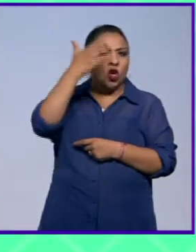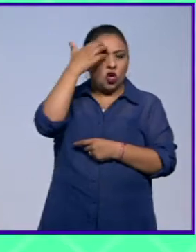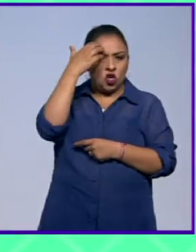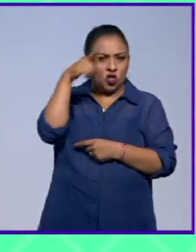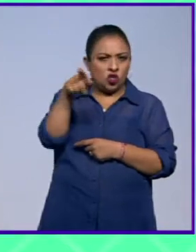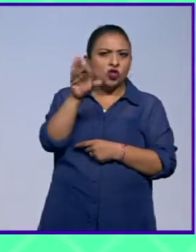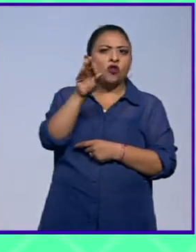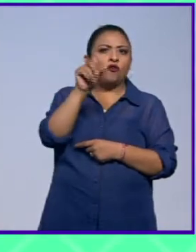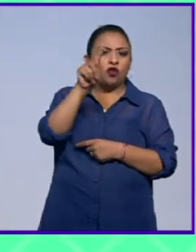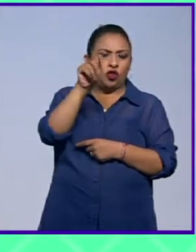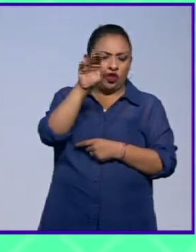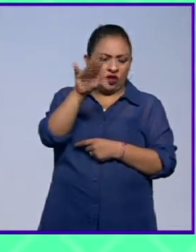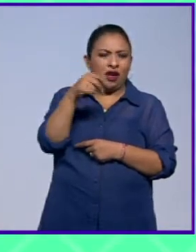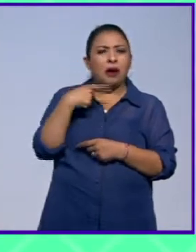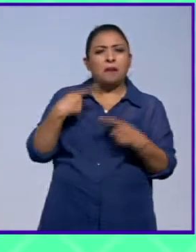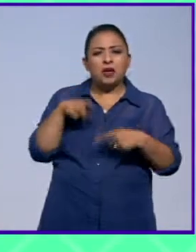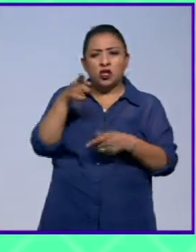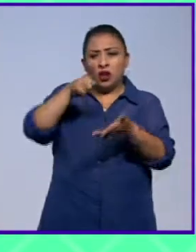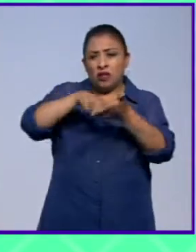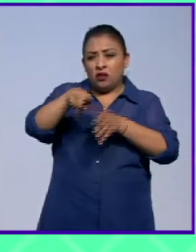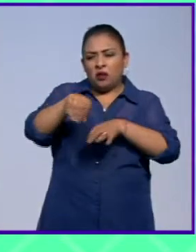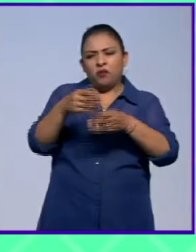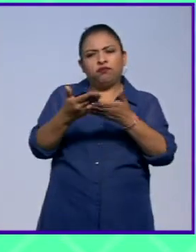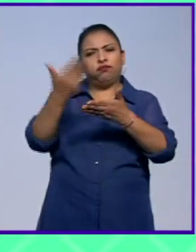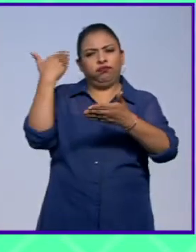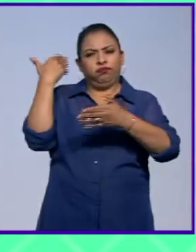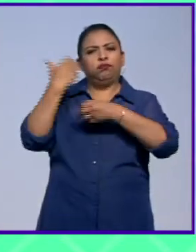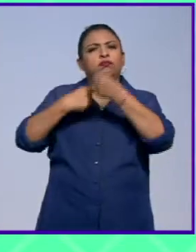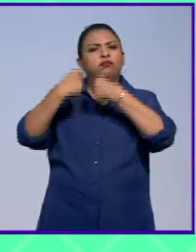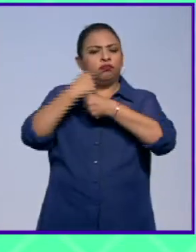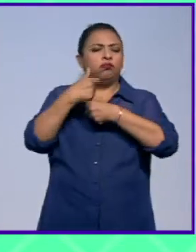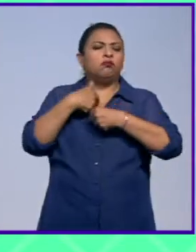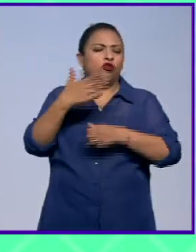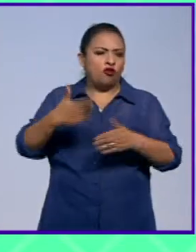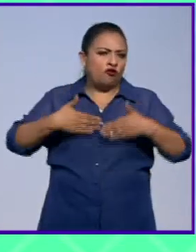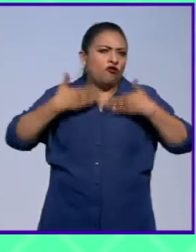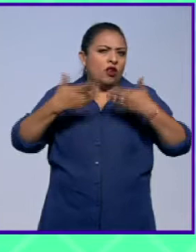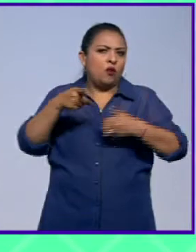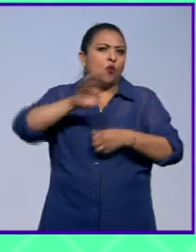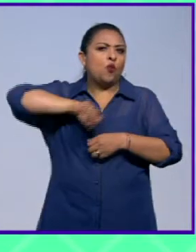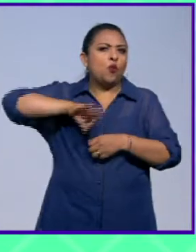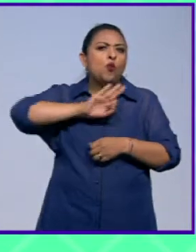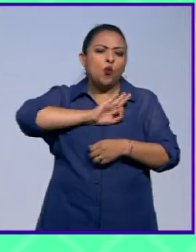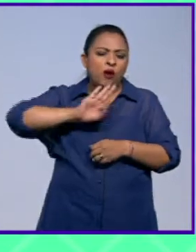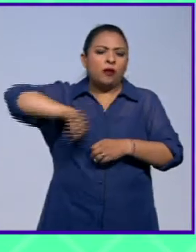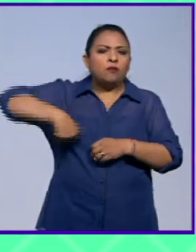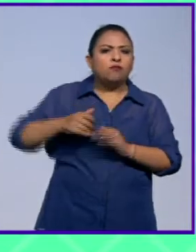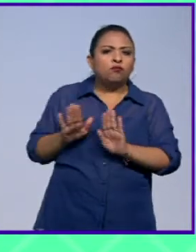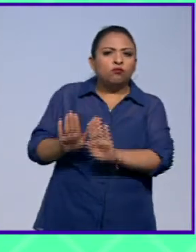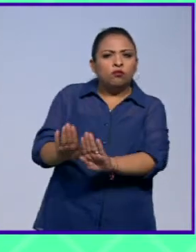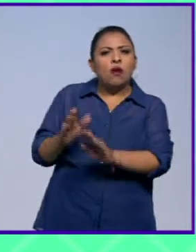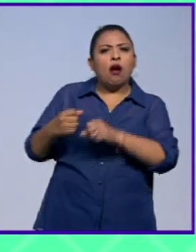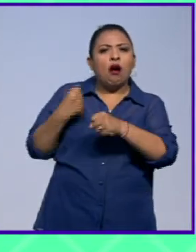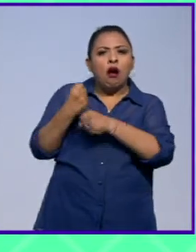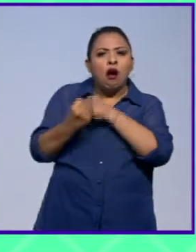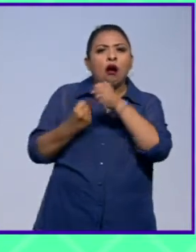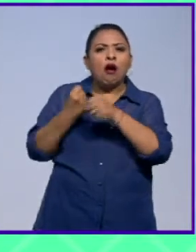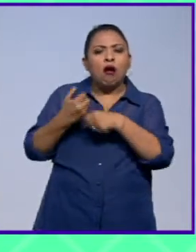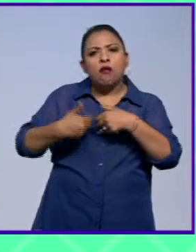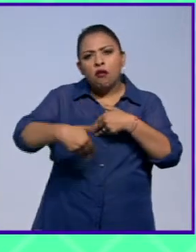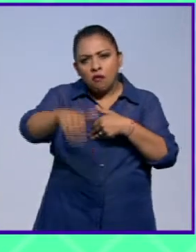Fototeca y la gente de la Fototeca desde hace muchos años, confío en que ahí podrá ser resguardado por muchas más décadas,